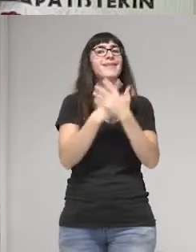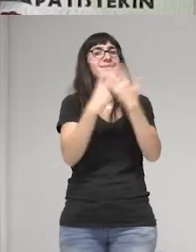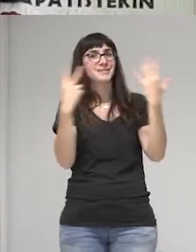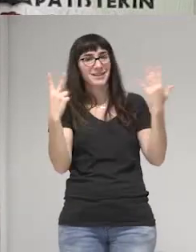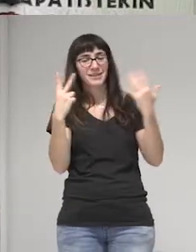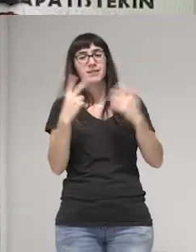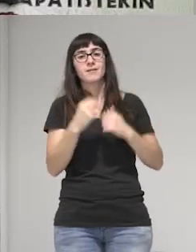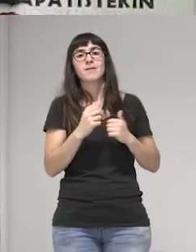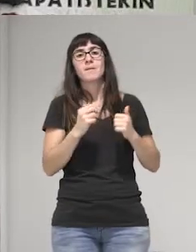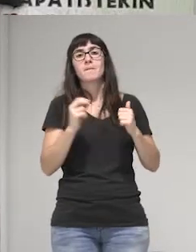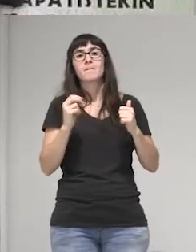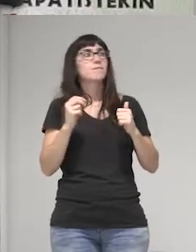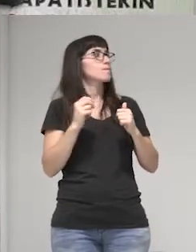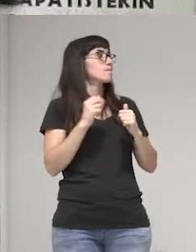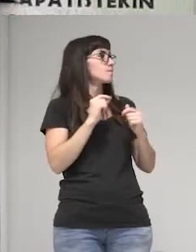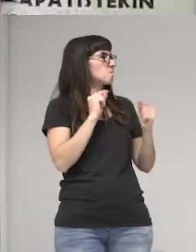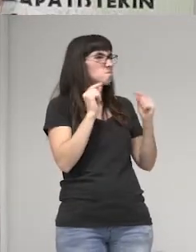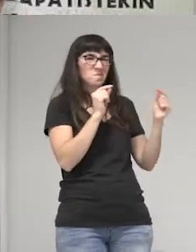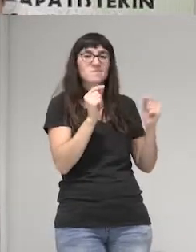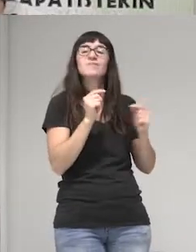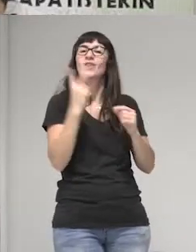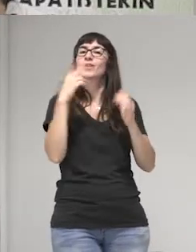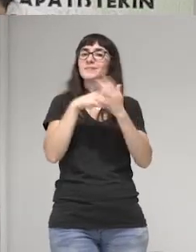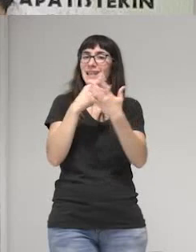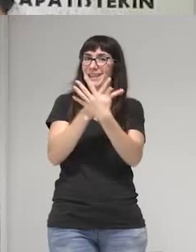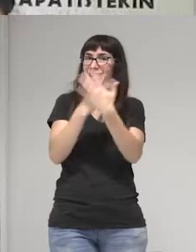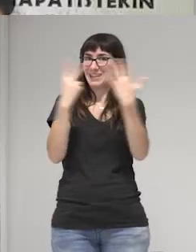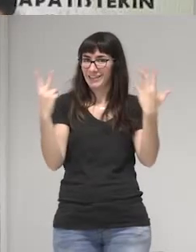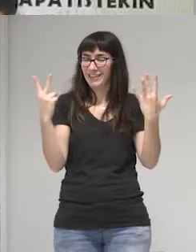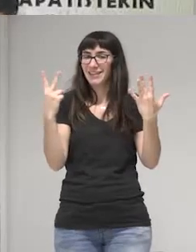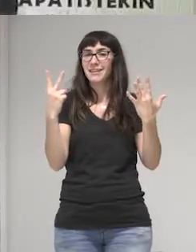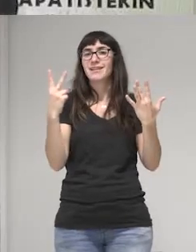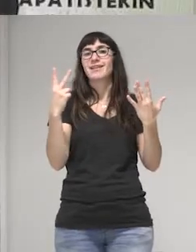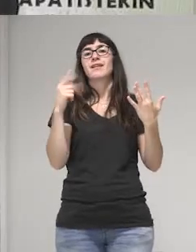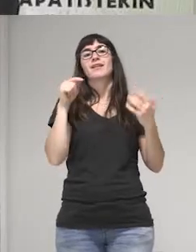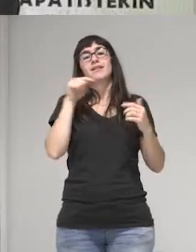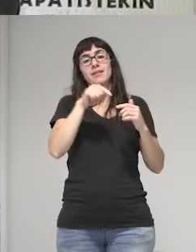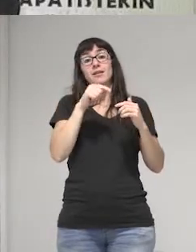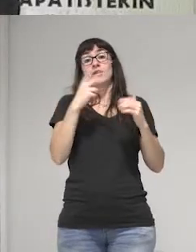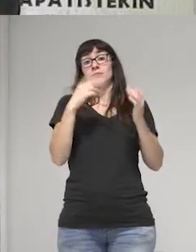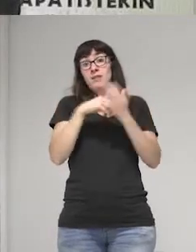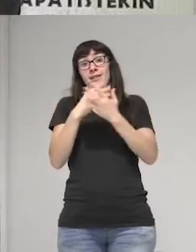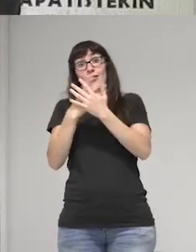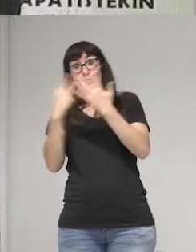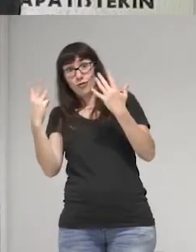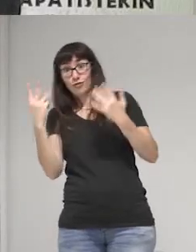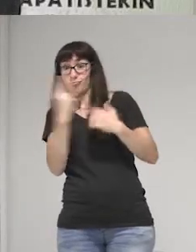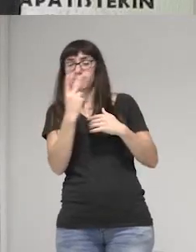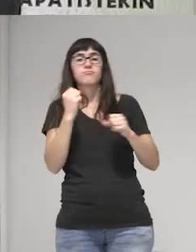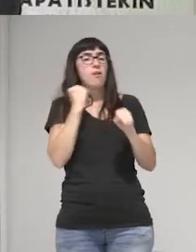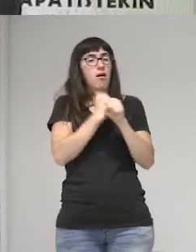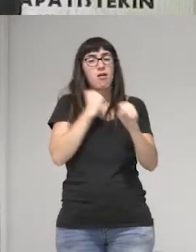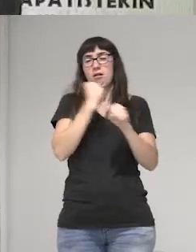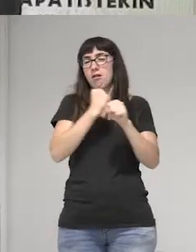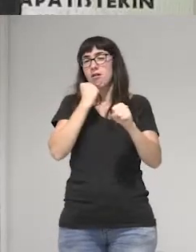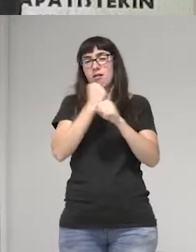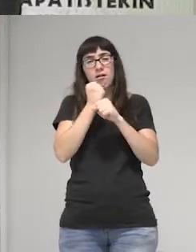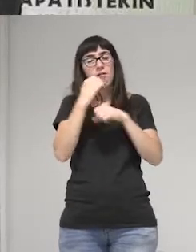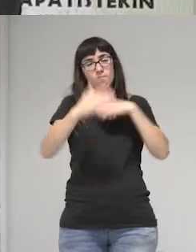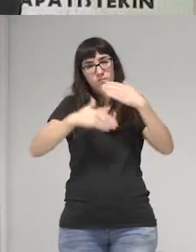se hizo el año 2017 y en 2018 estuvimos trabajando y